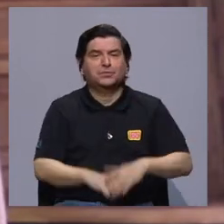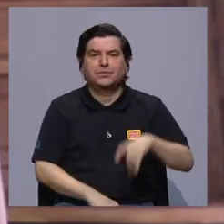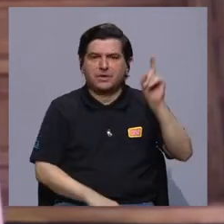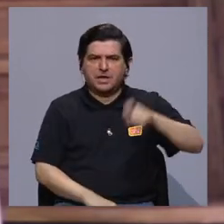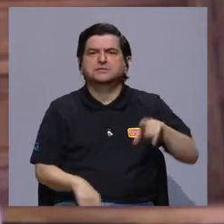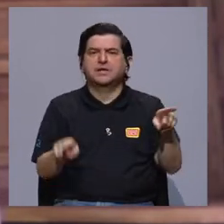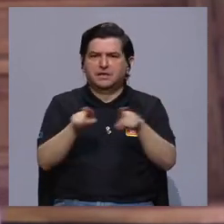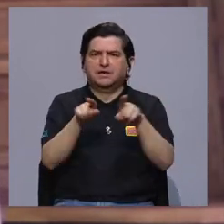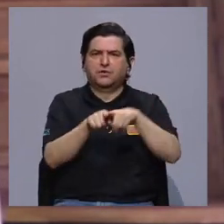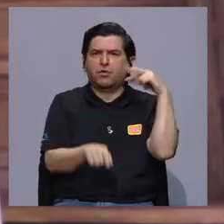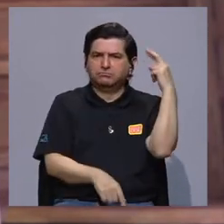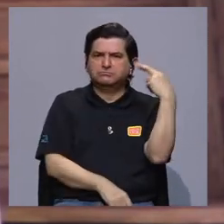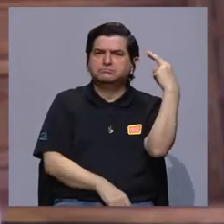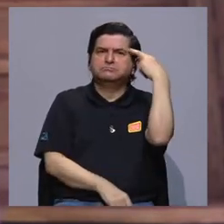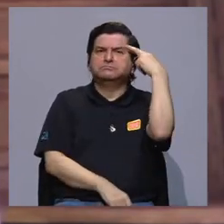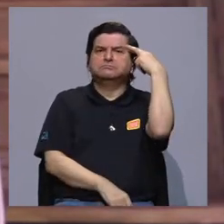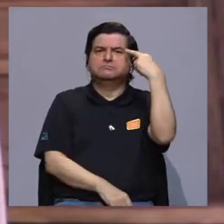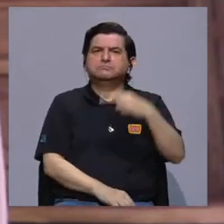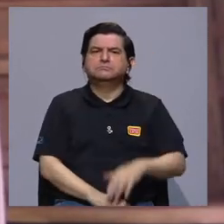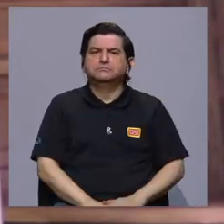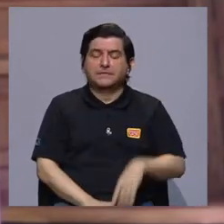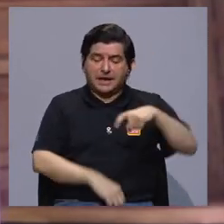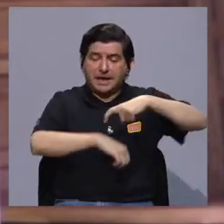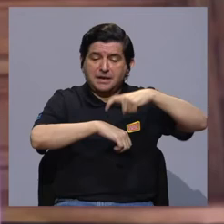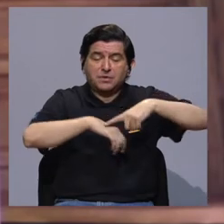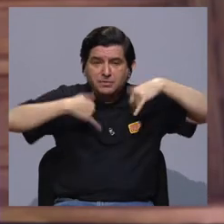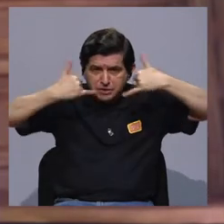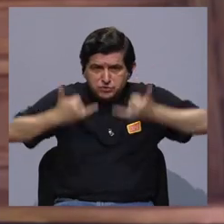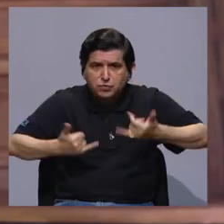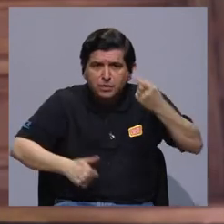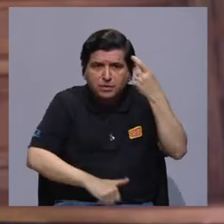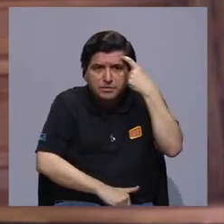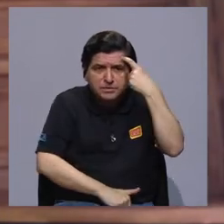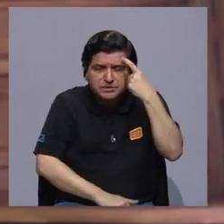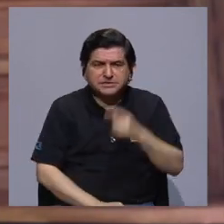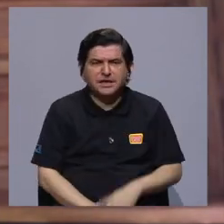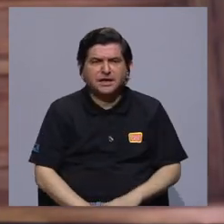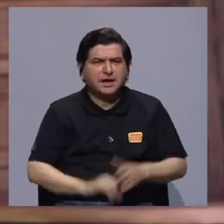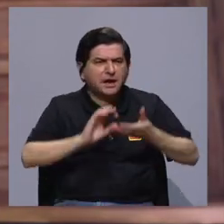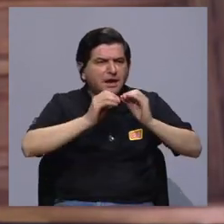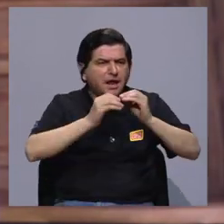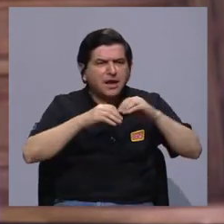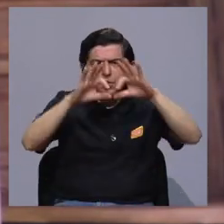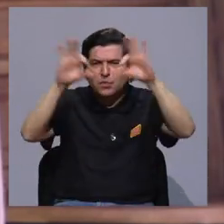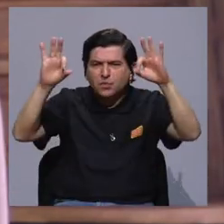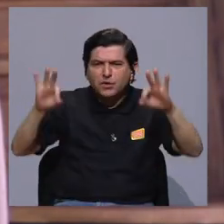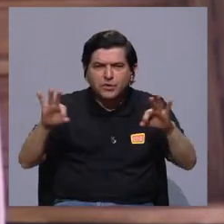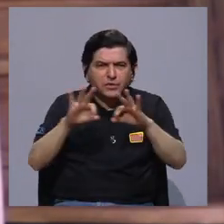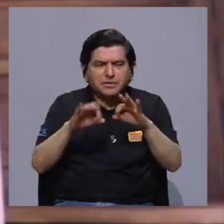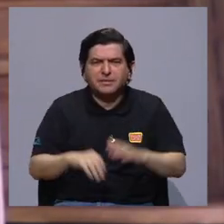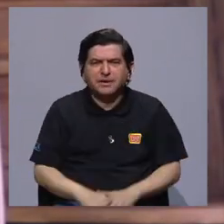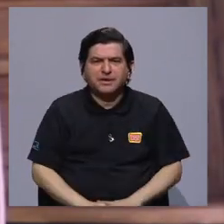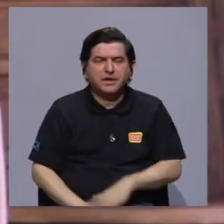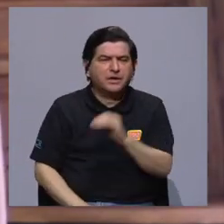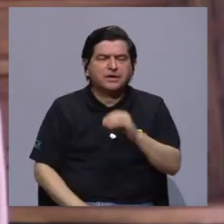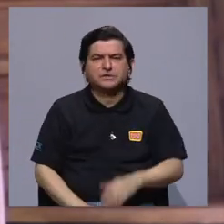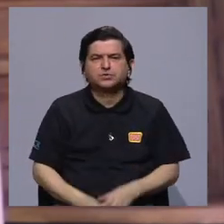es necesario también reflexionarlo, ¿no? Y hoy en día, pensemos, la cantidad de imágenes y de